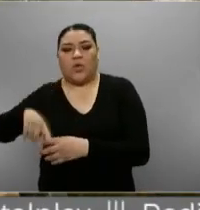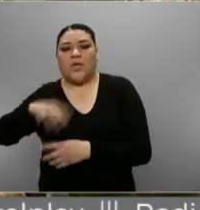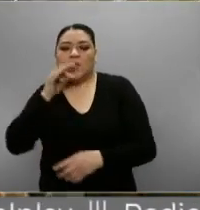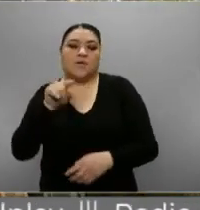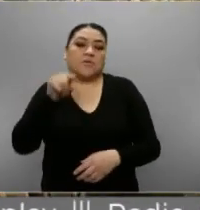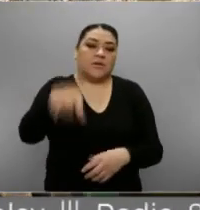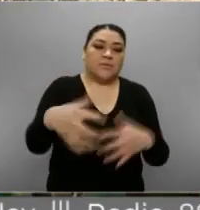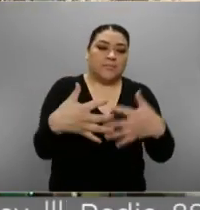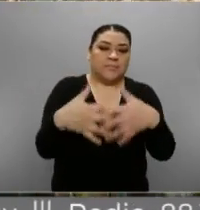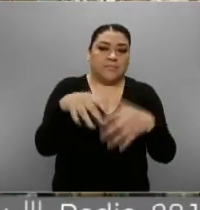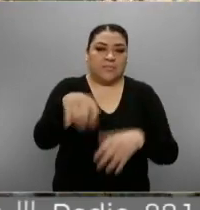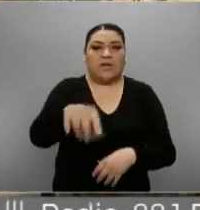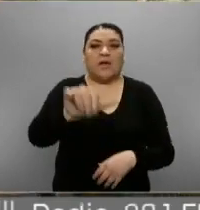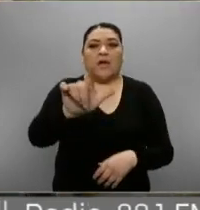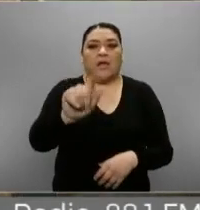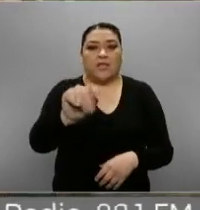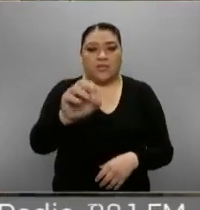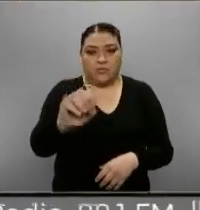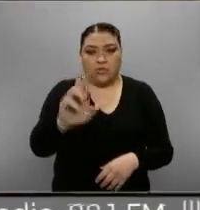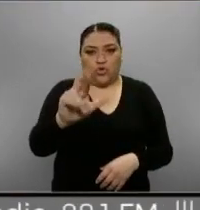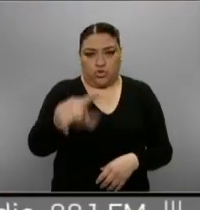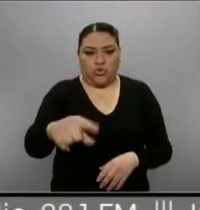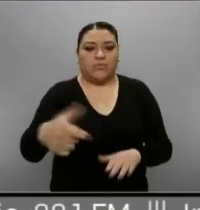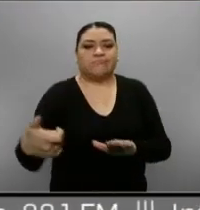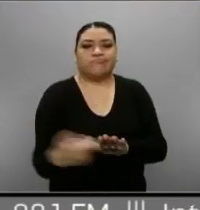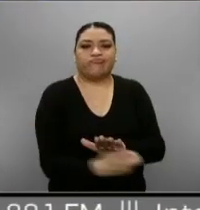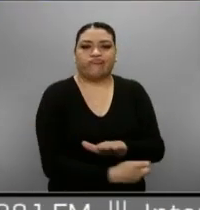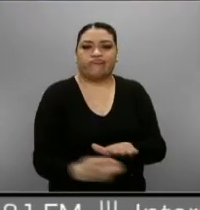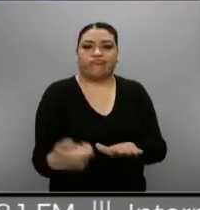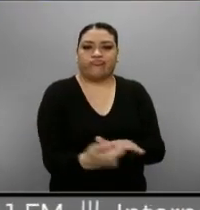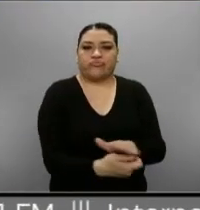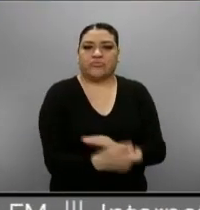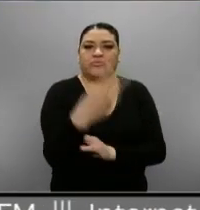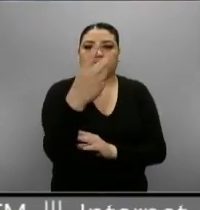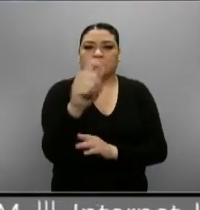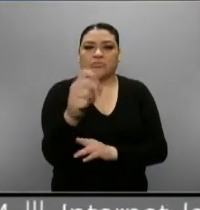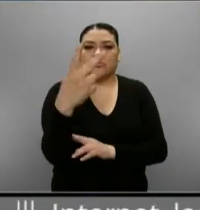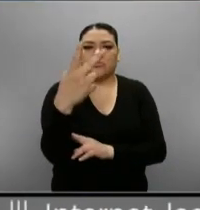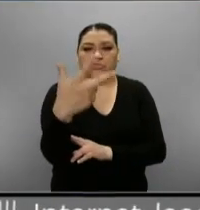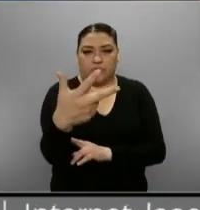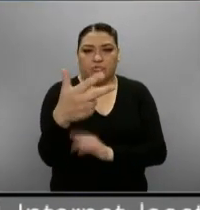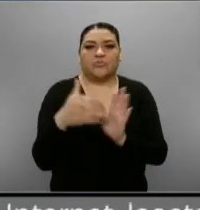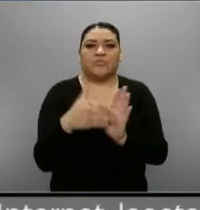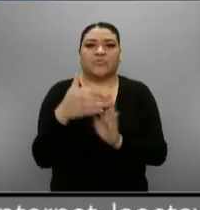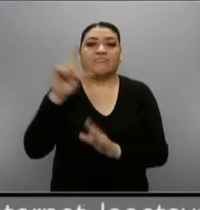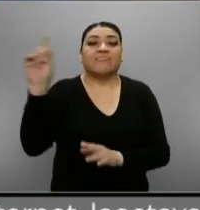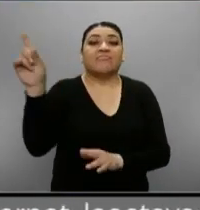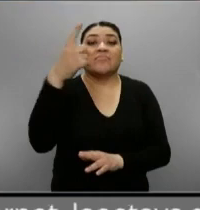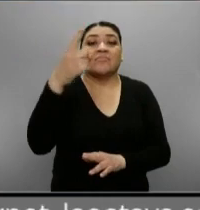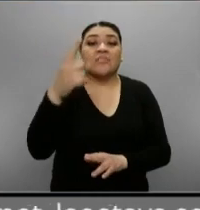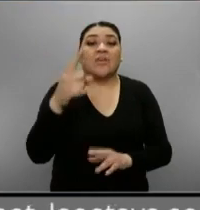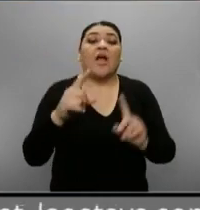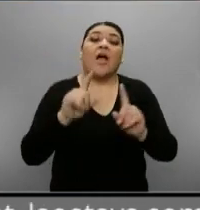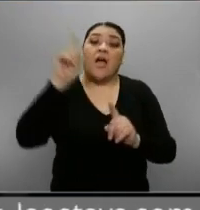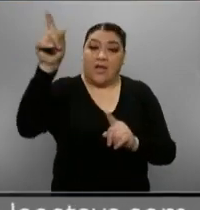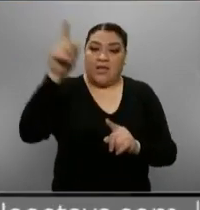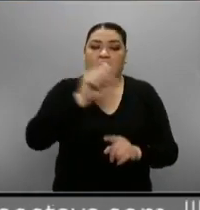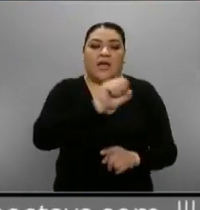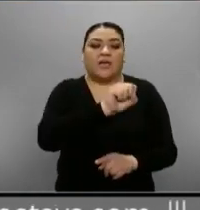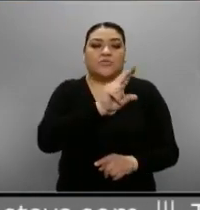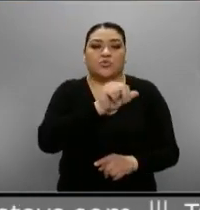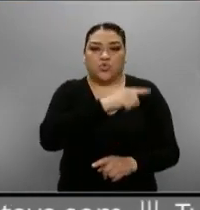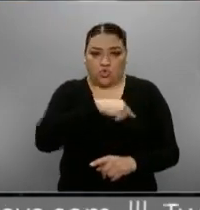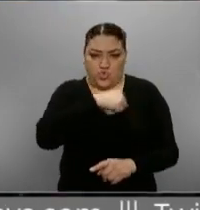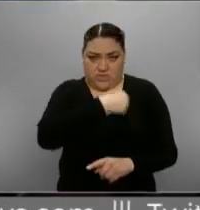Hornos hizo transferencias, como ya se ha mencionado, por 3.8 millones de dólares a una empresa en Suiza, la cual